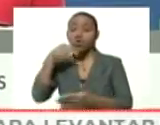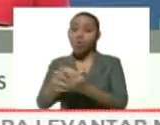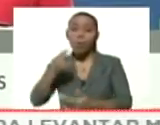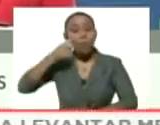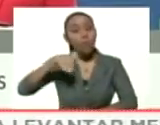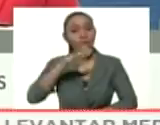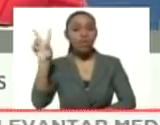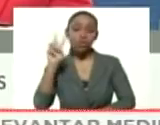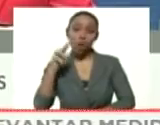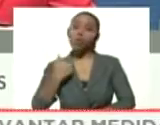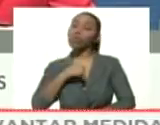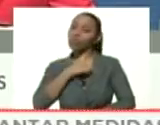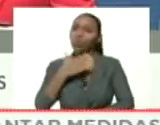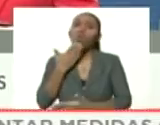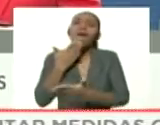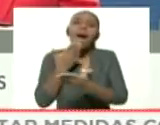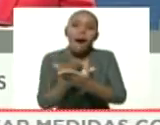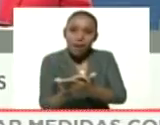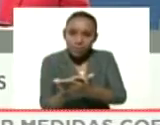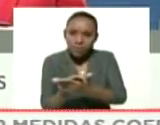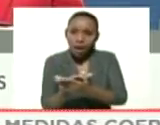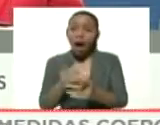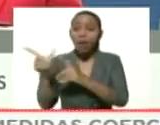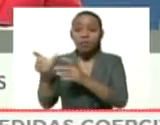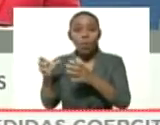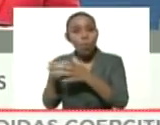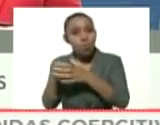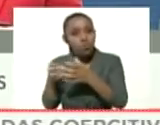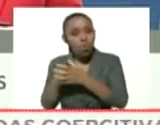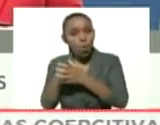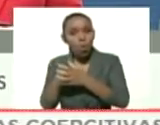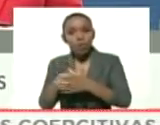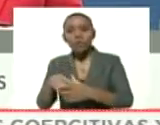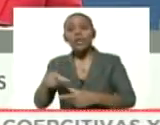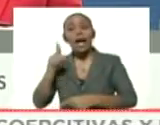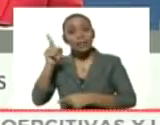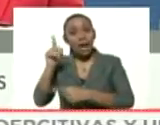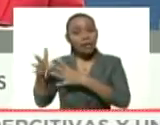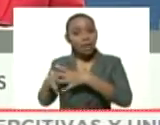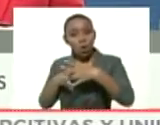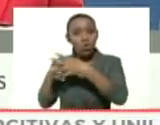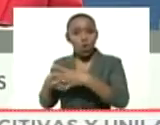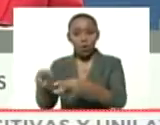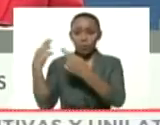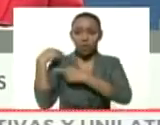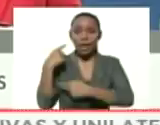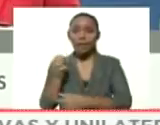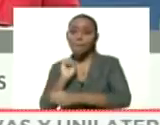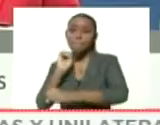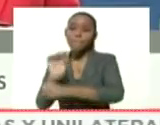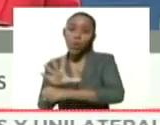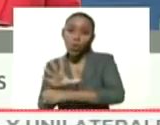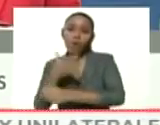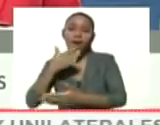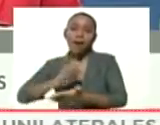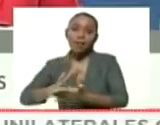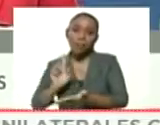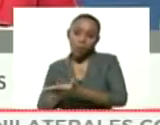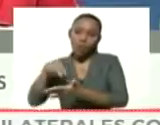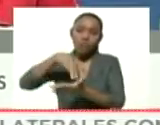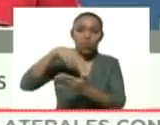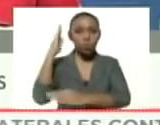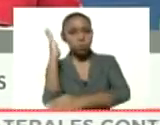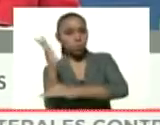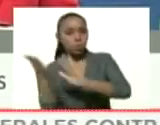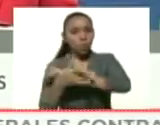Venezuela, nosotros agradecemos a este grupo de senadores que han enviado esta carta para el levantamiento de las sanciones